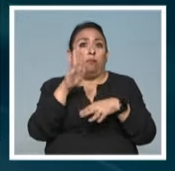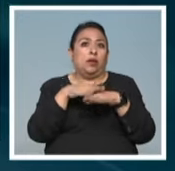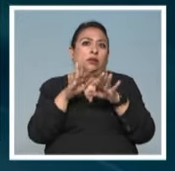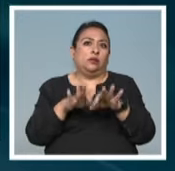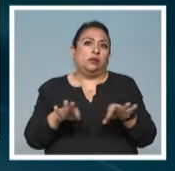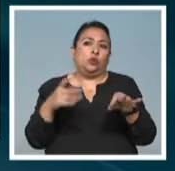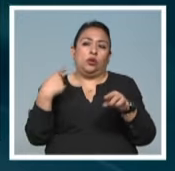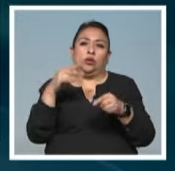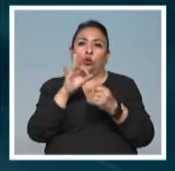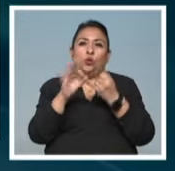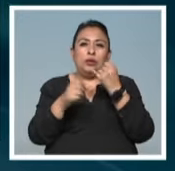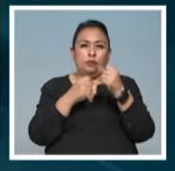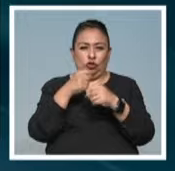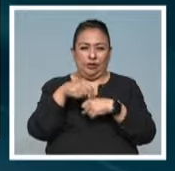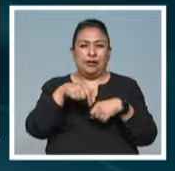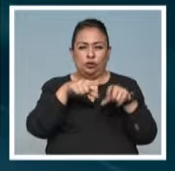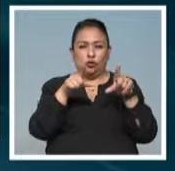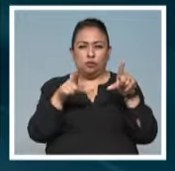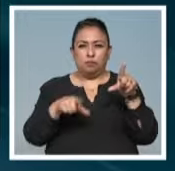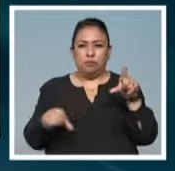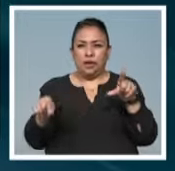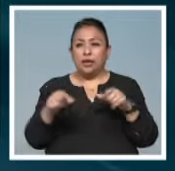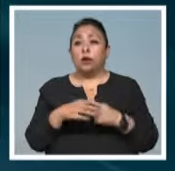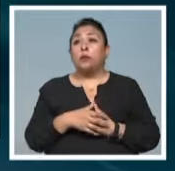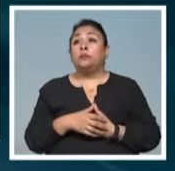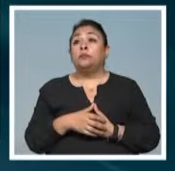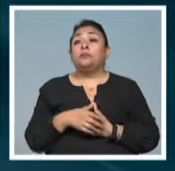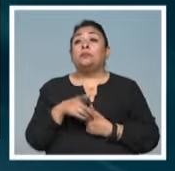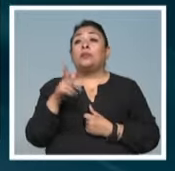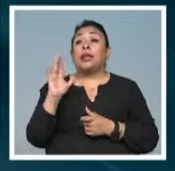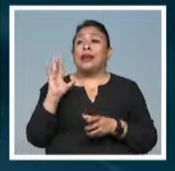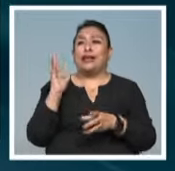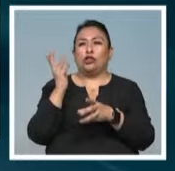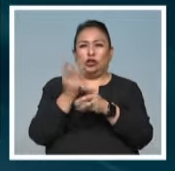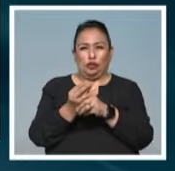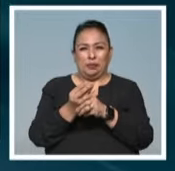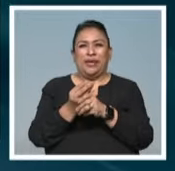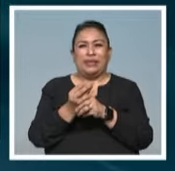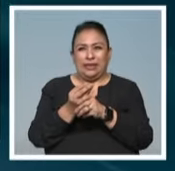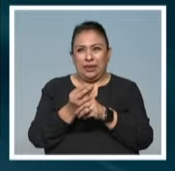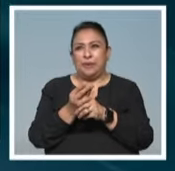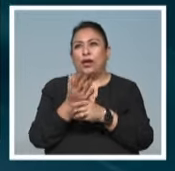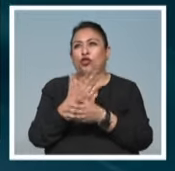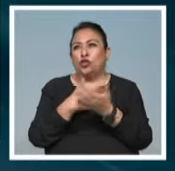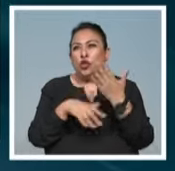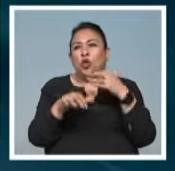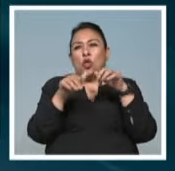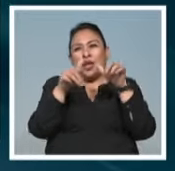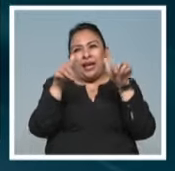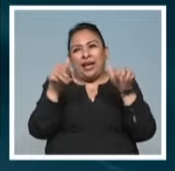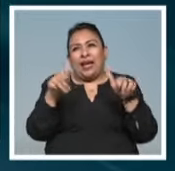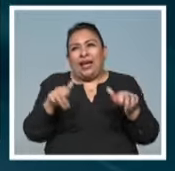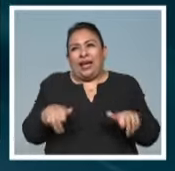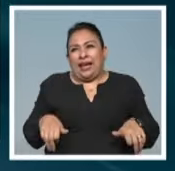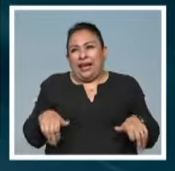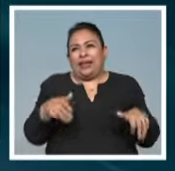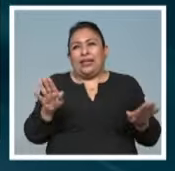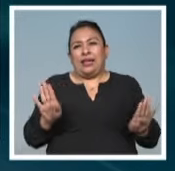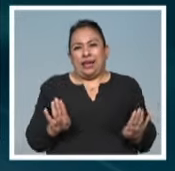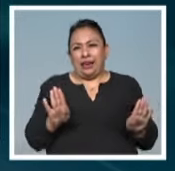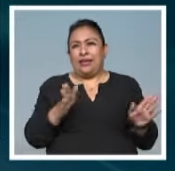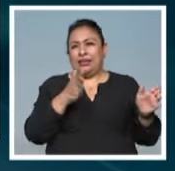destacados de las últimas décadas en nuestro país. Es una retrospectiva de toda la obra, de todas las